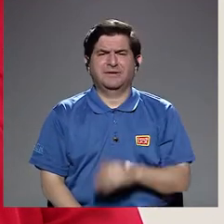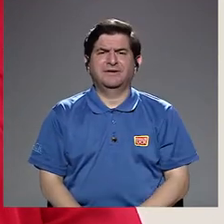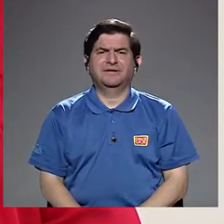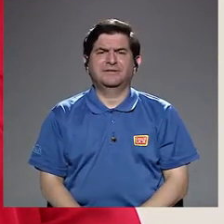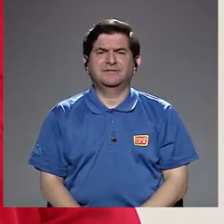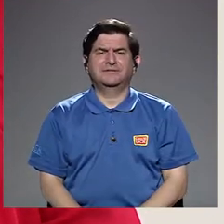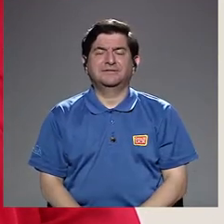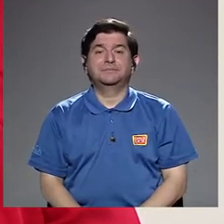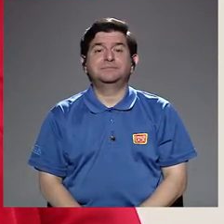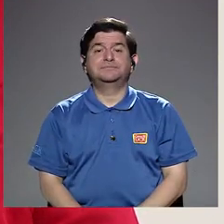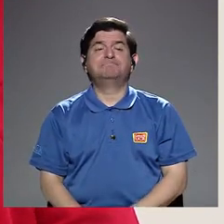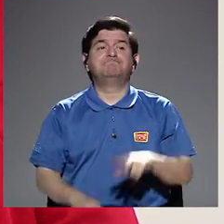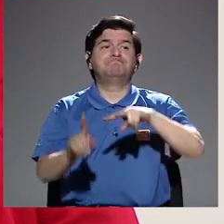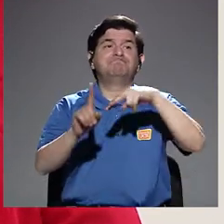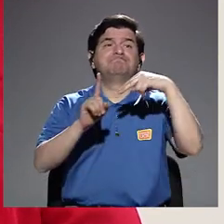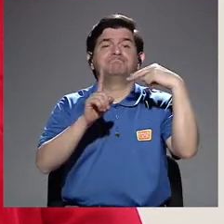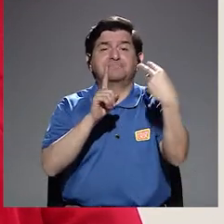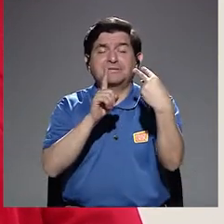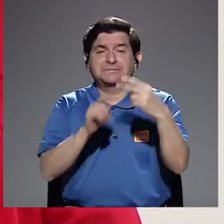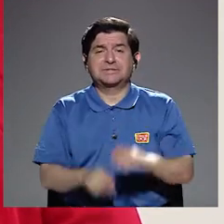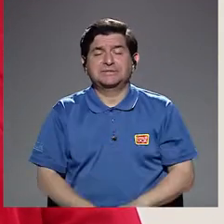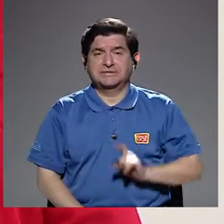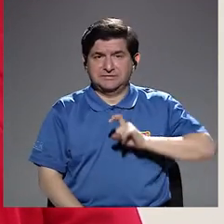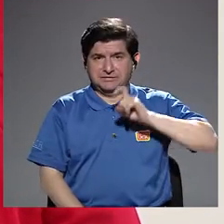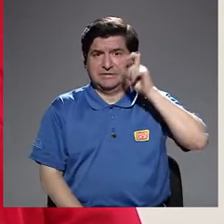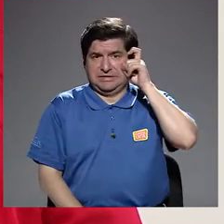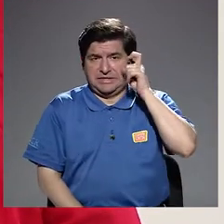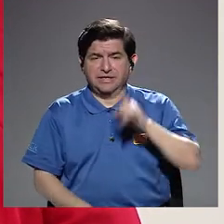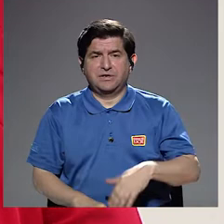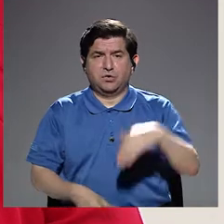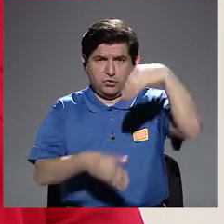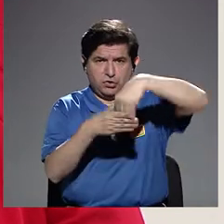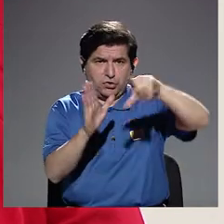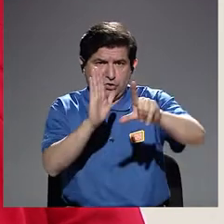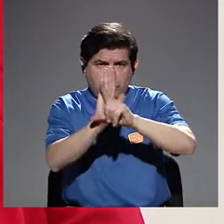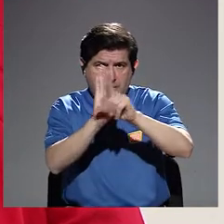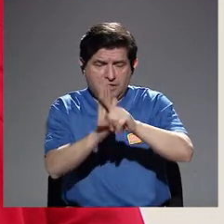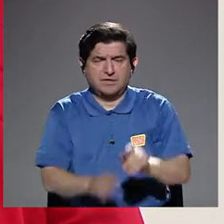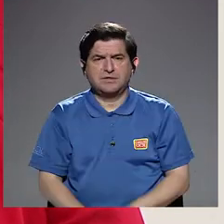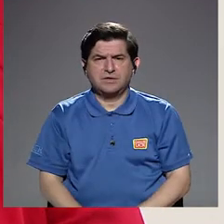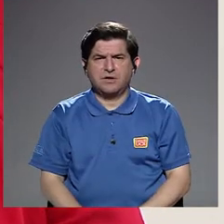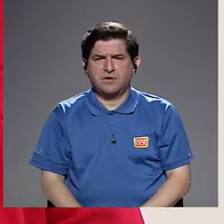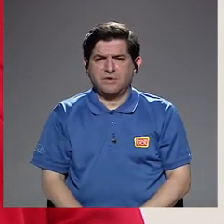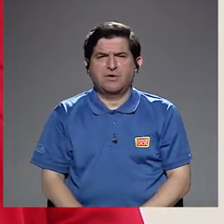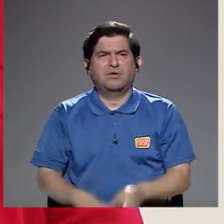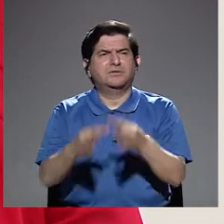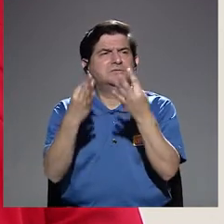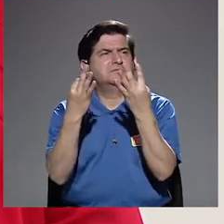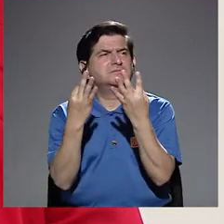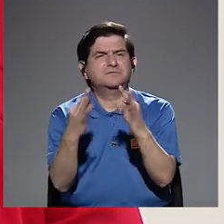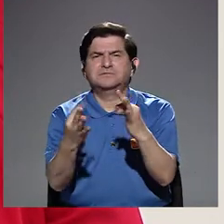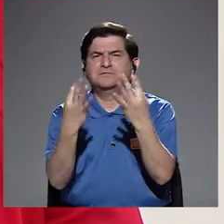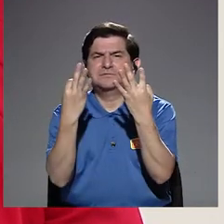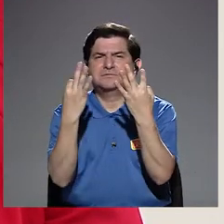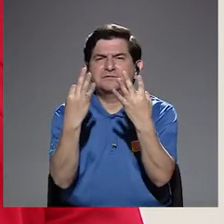la perspectiva de género, ¿verdad? De la ley nos invita a